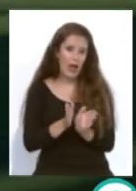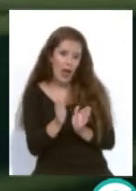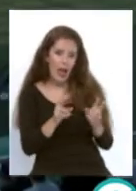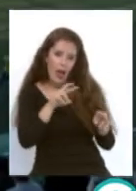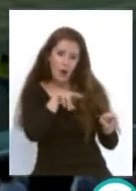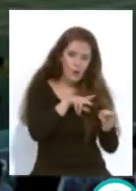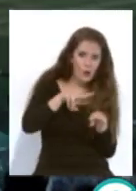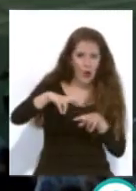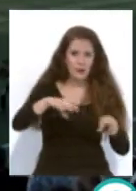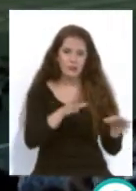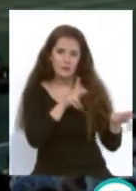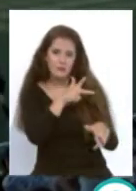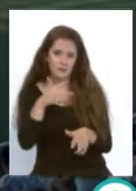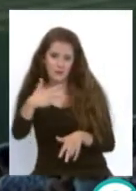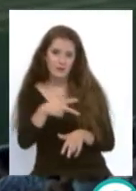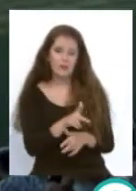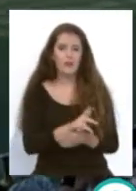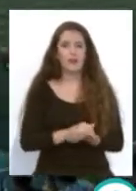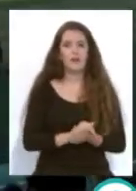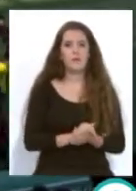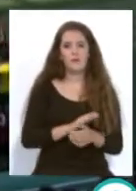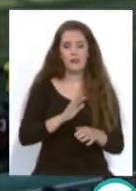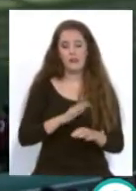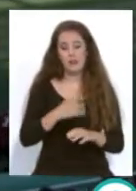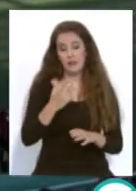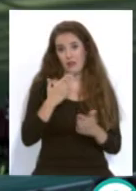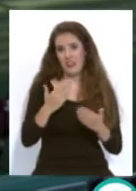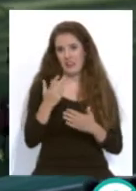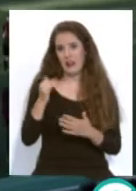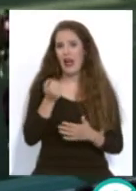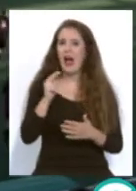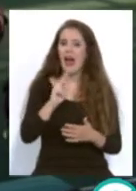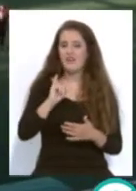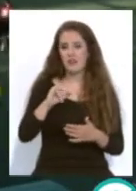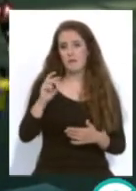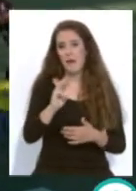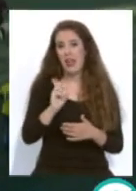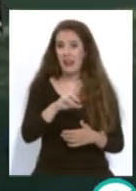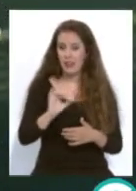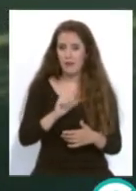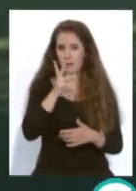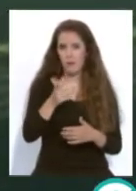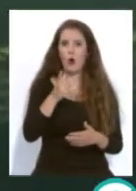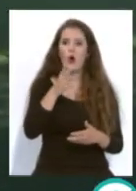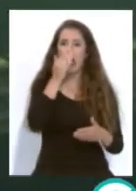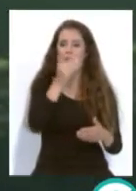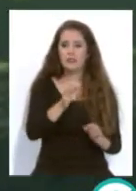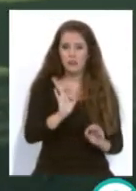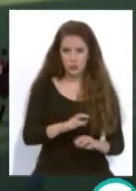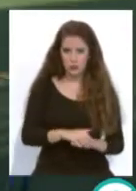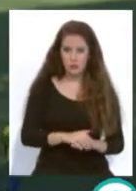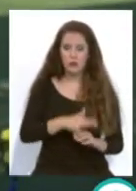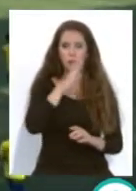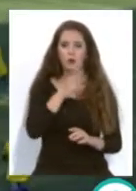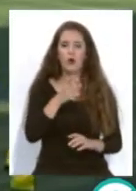pierda ni un solo detalle y sobre todo felicitar a Javi Pérez por esa actitud no es la actitud de caer en